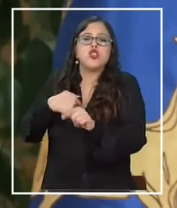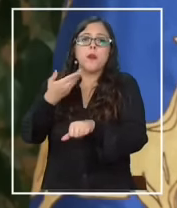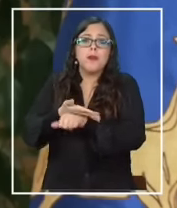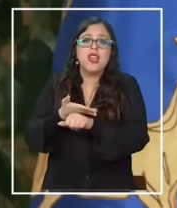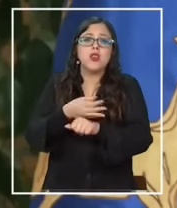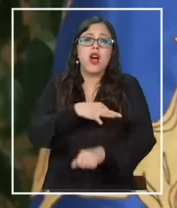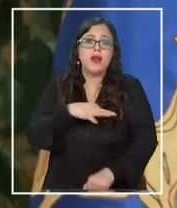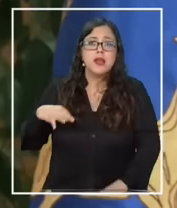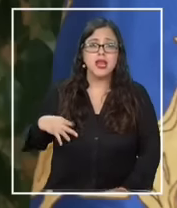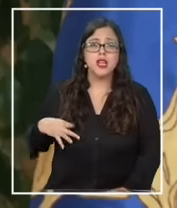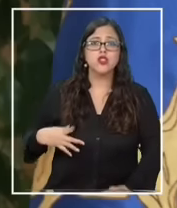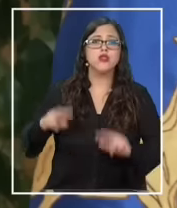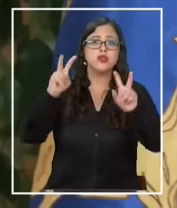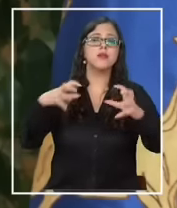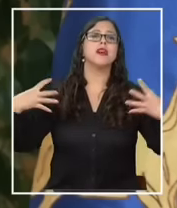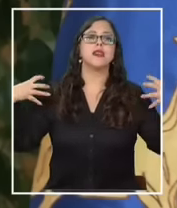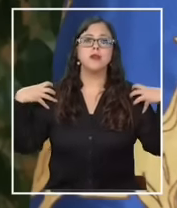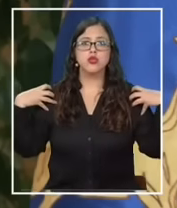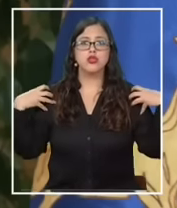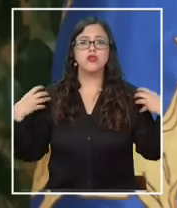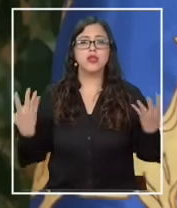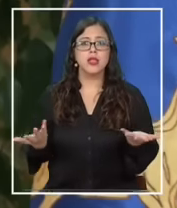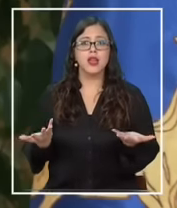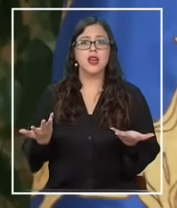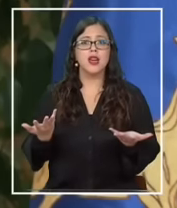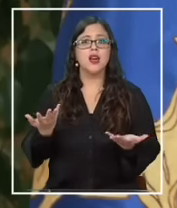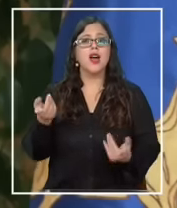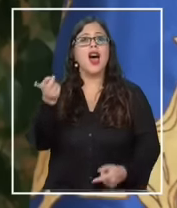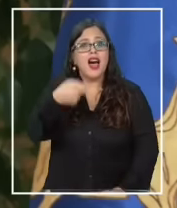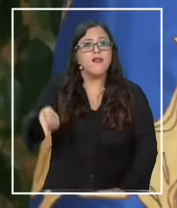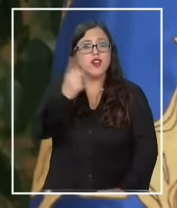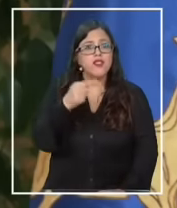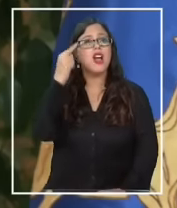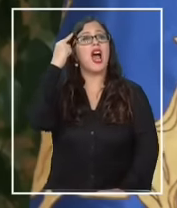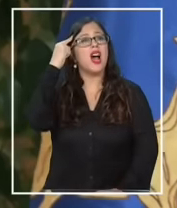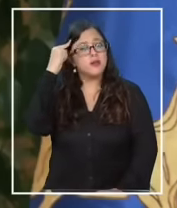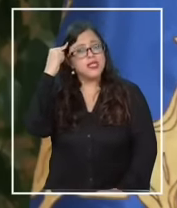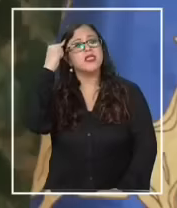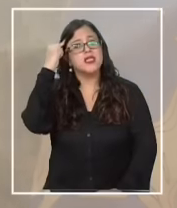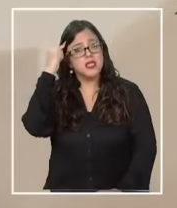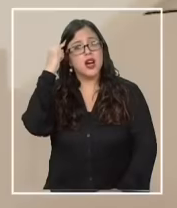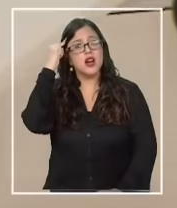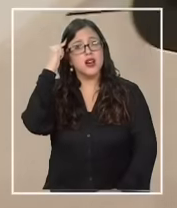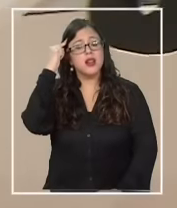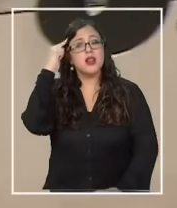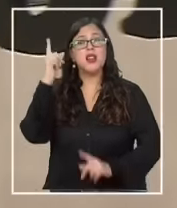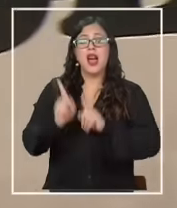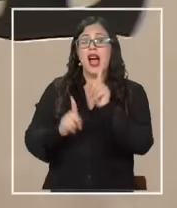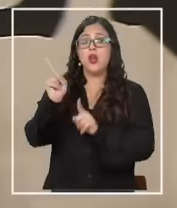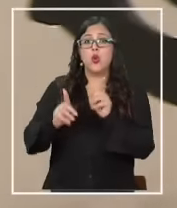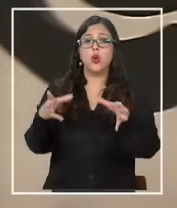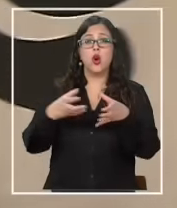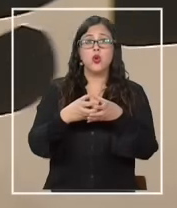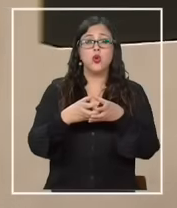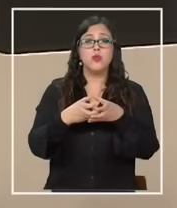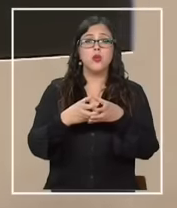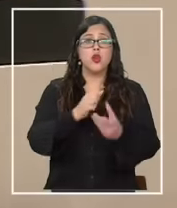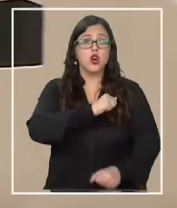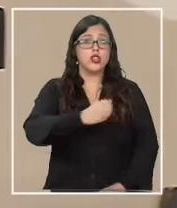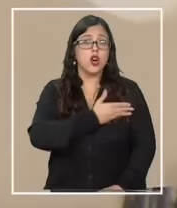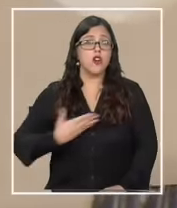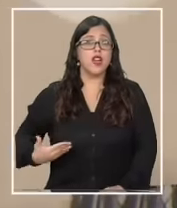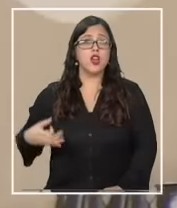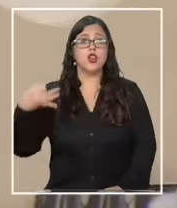al ministro en términos responsables a recapacitar y a reevaluar esa posición algunos en la oposición incluso no